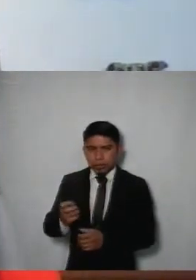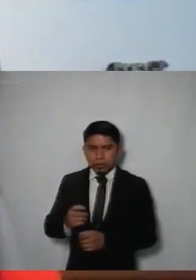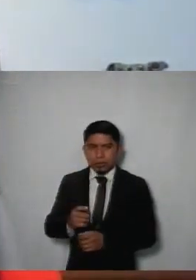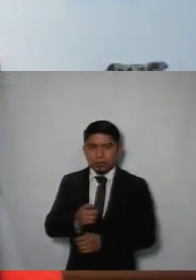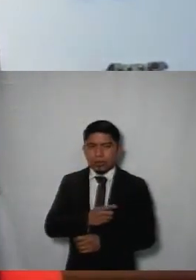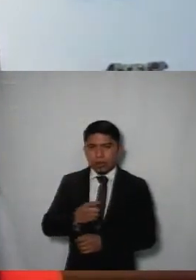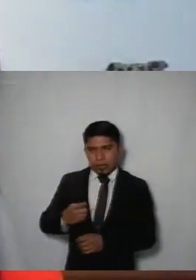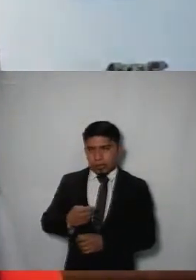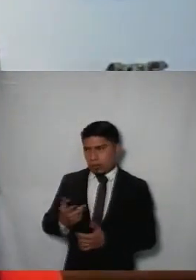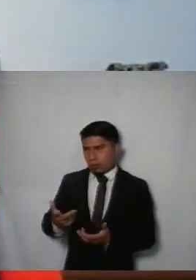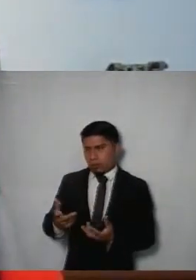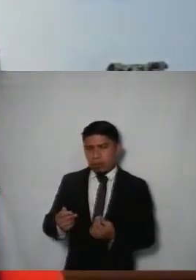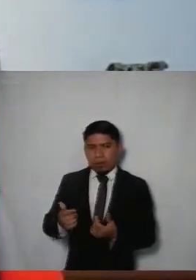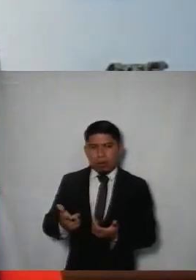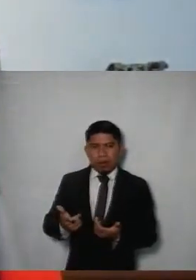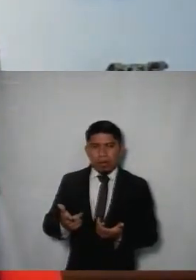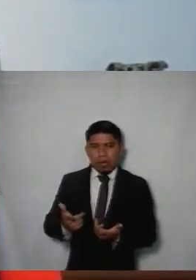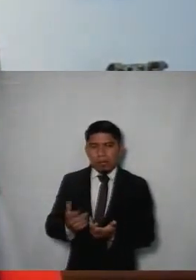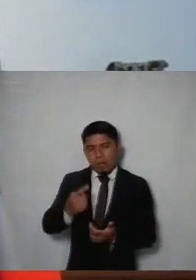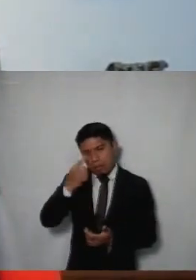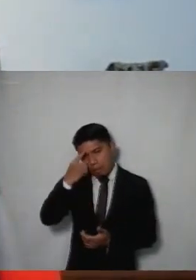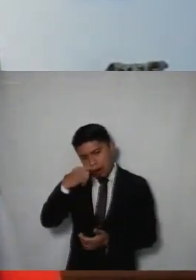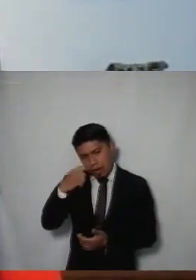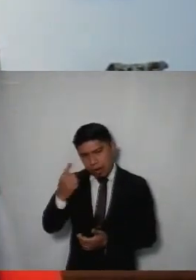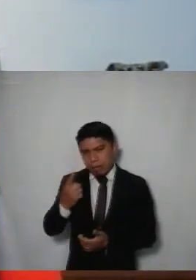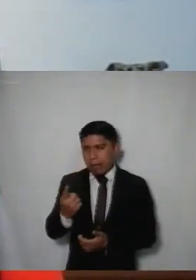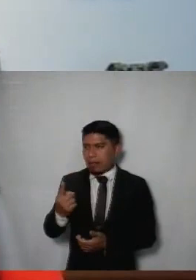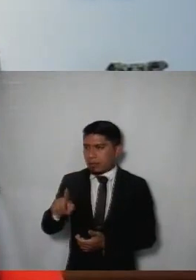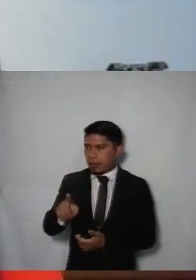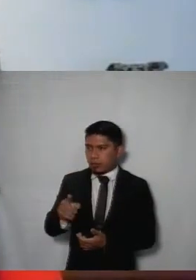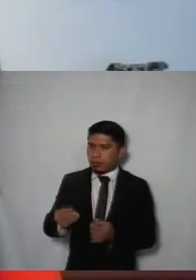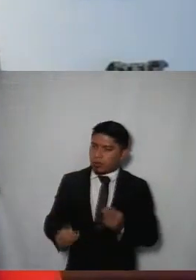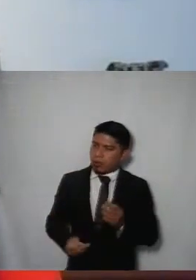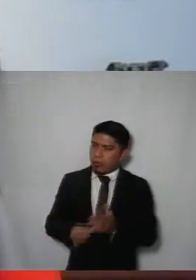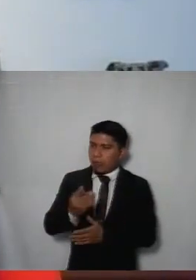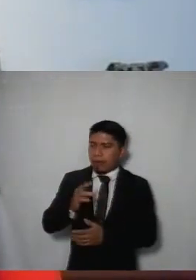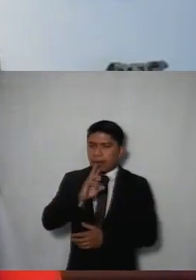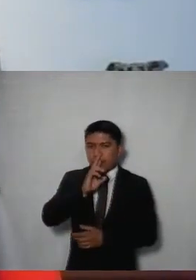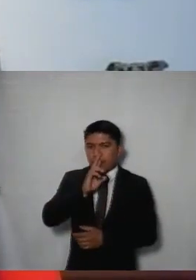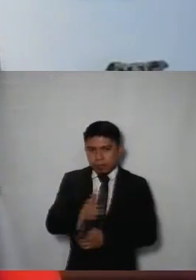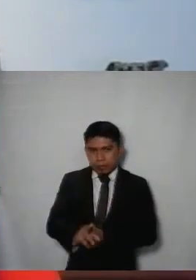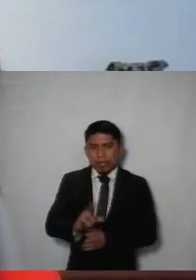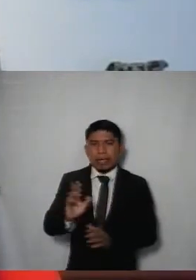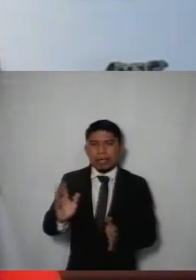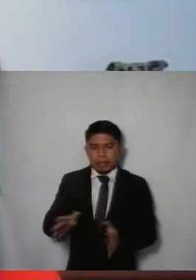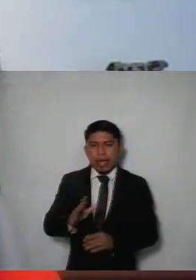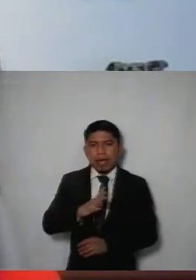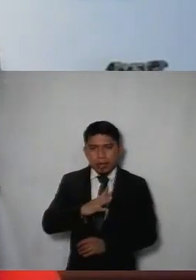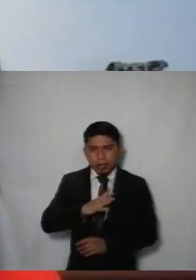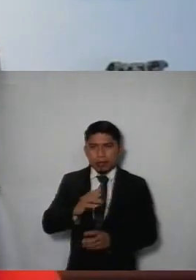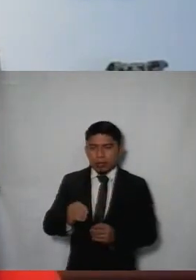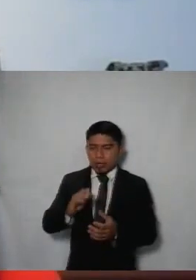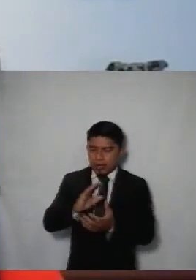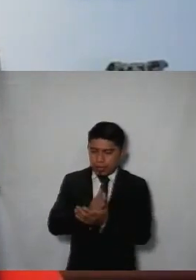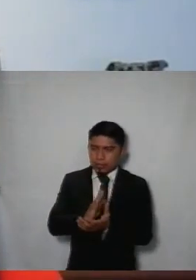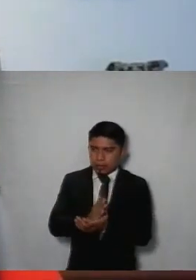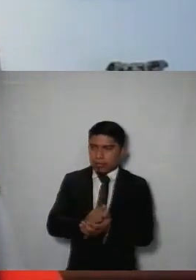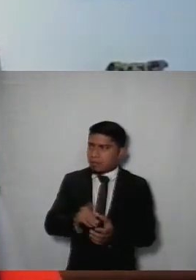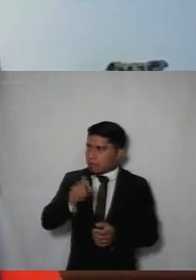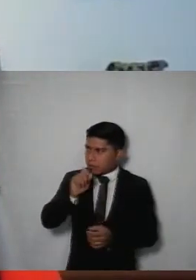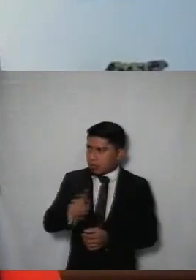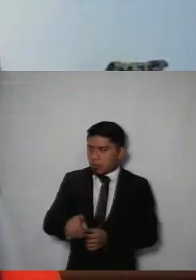llevaría a ningún digamos no habría fin práctico para ordenar de nueva cuenta la emisión de una respuesta que ya existe o que obra ya en el expediente